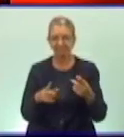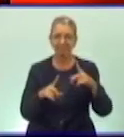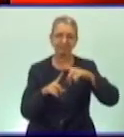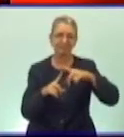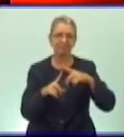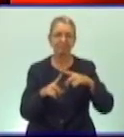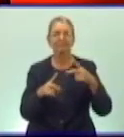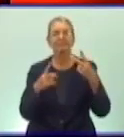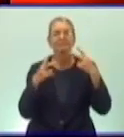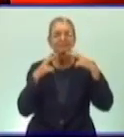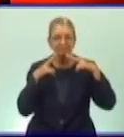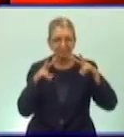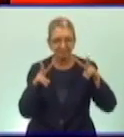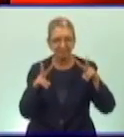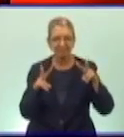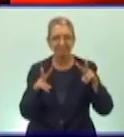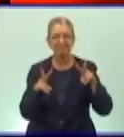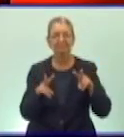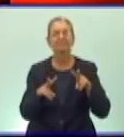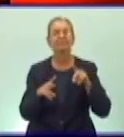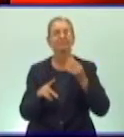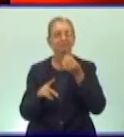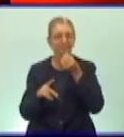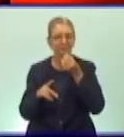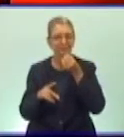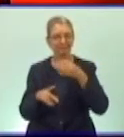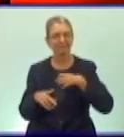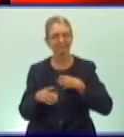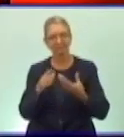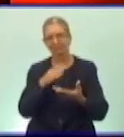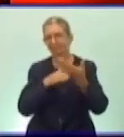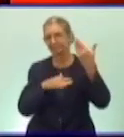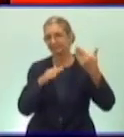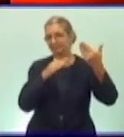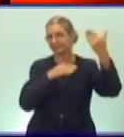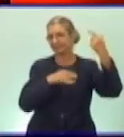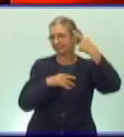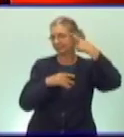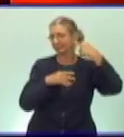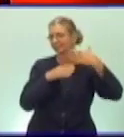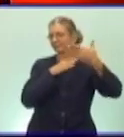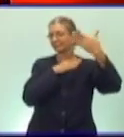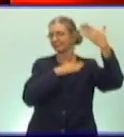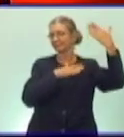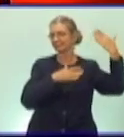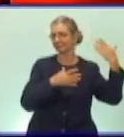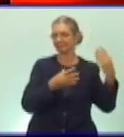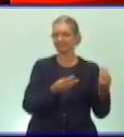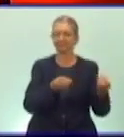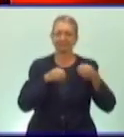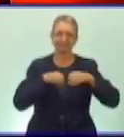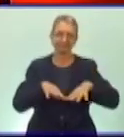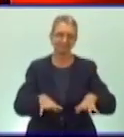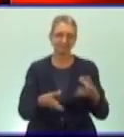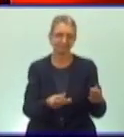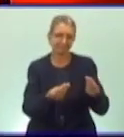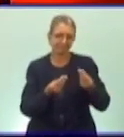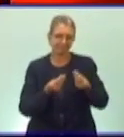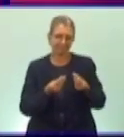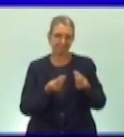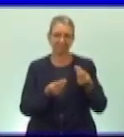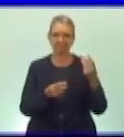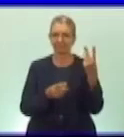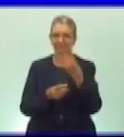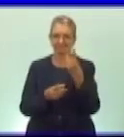para poder alcanzar lo que en aquel momento la naturaleza nos había brindado después tienen un